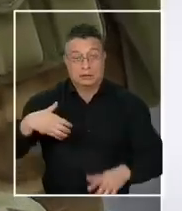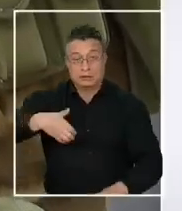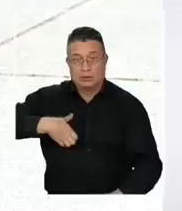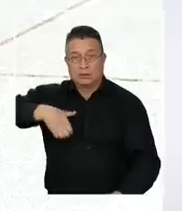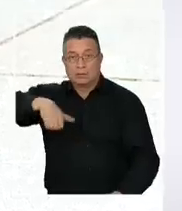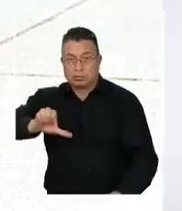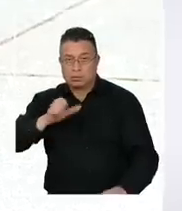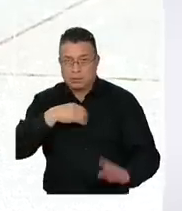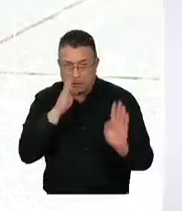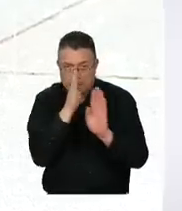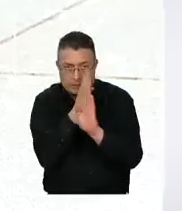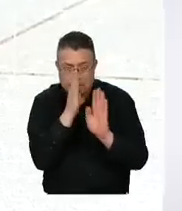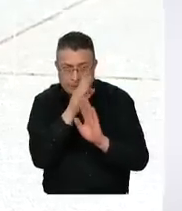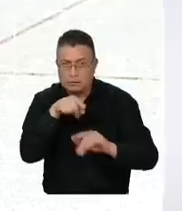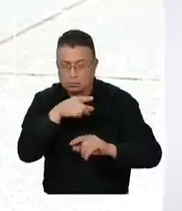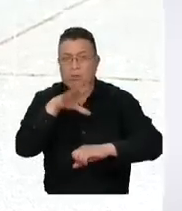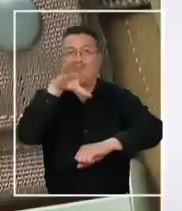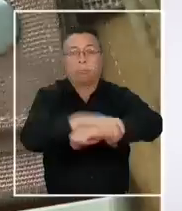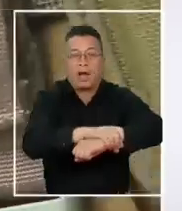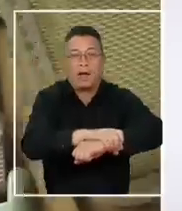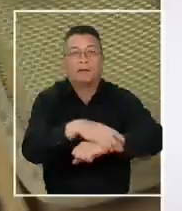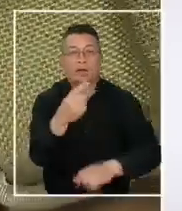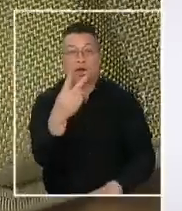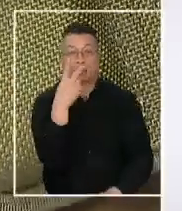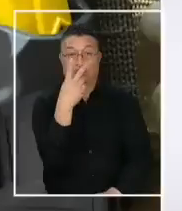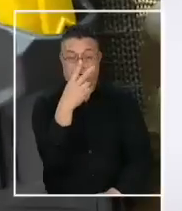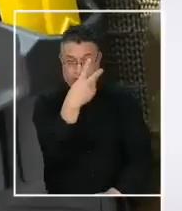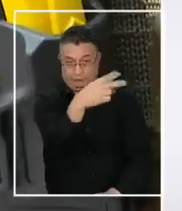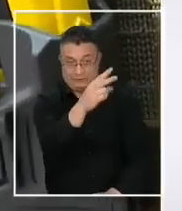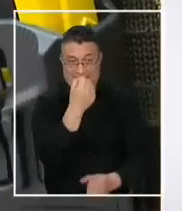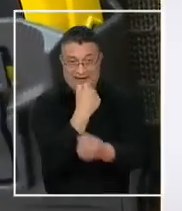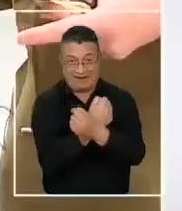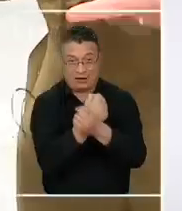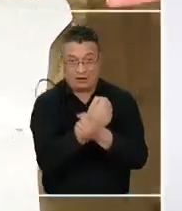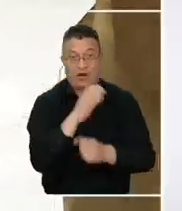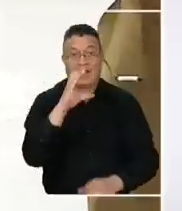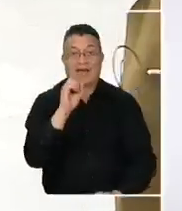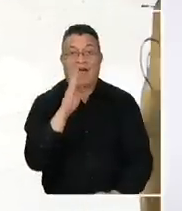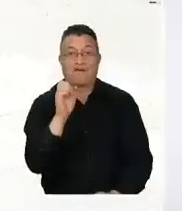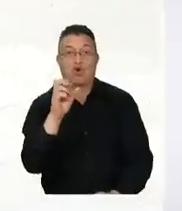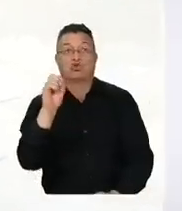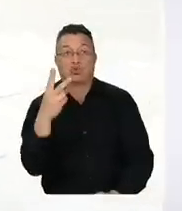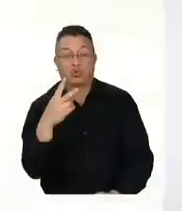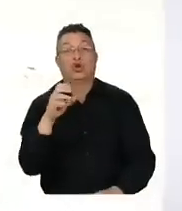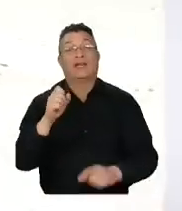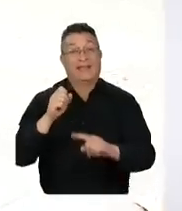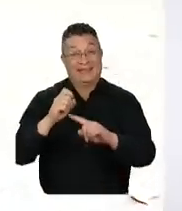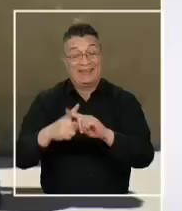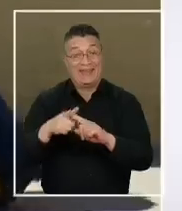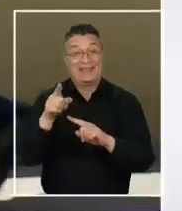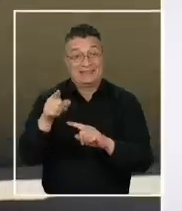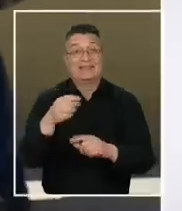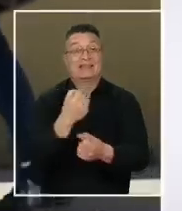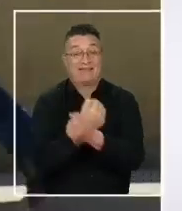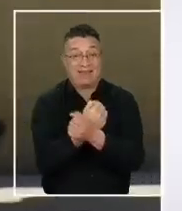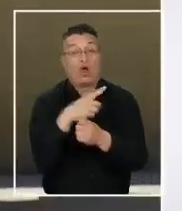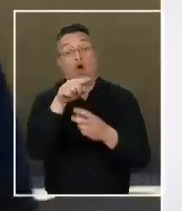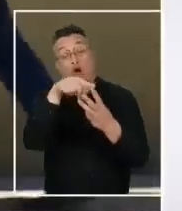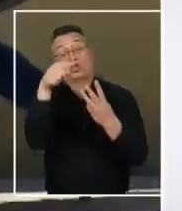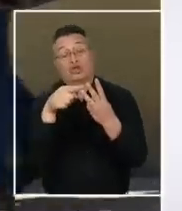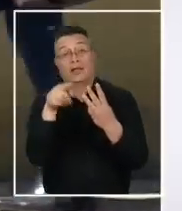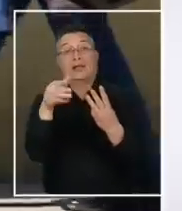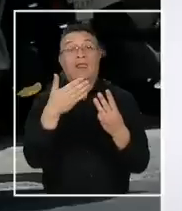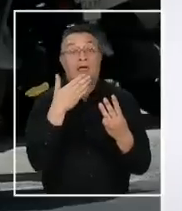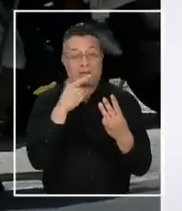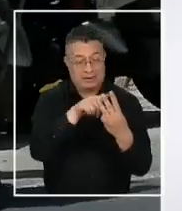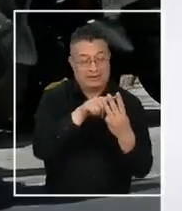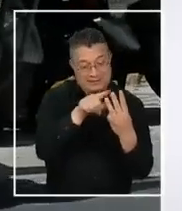investigaciones se logra detener. Era por parte de dos funcionarios de carabineros, de dos cabos segundos y un ex funcionario de la misma institución. Quienes